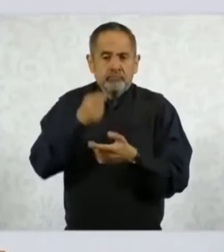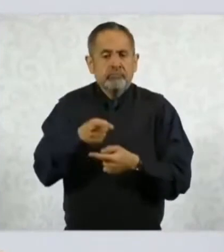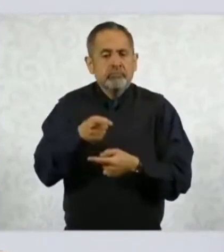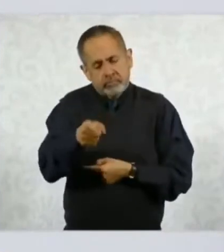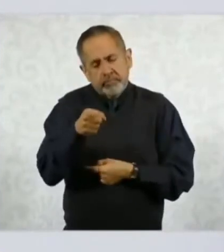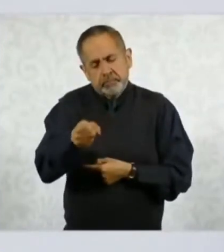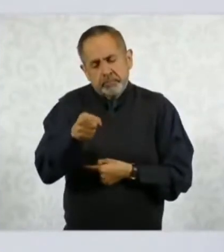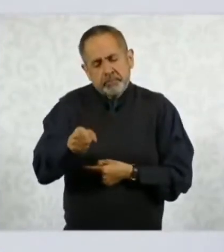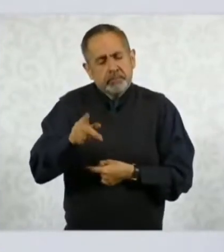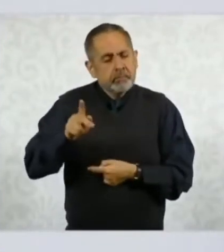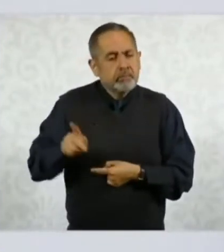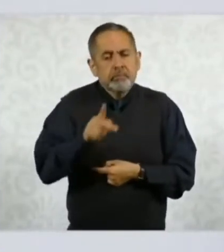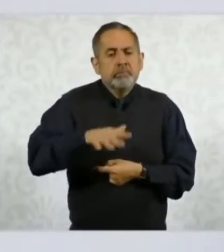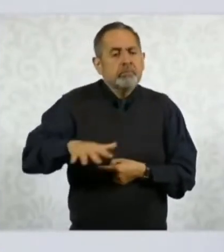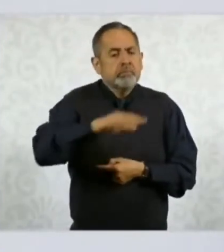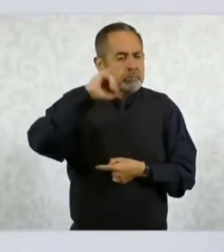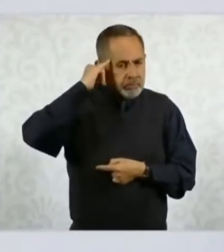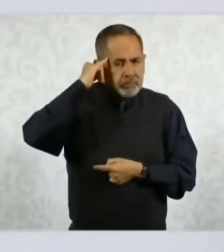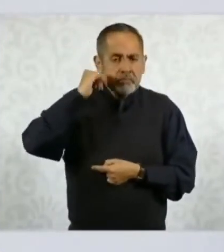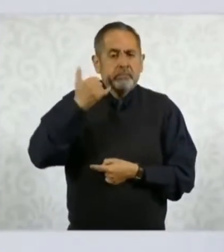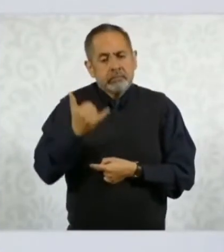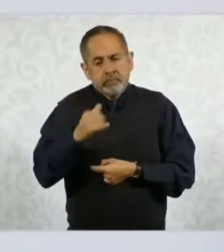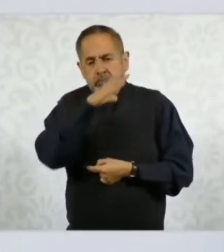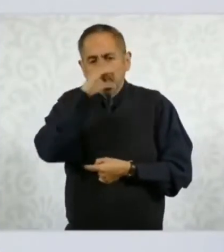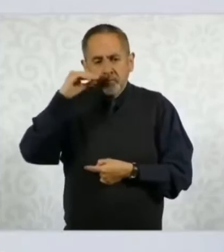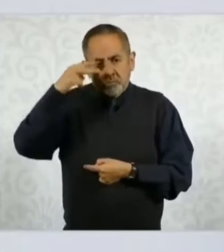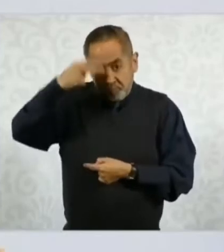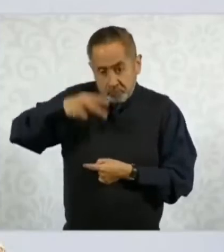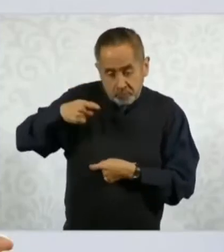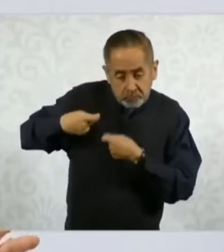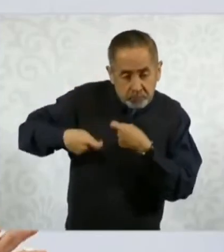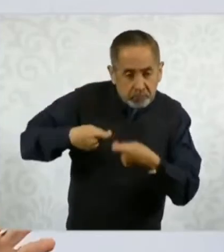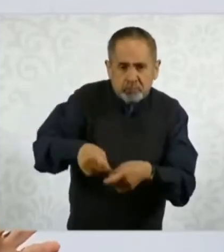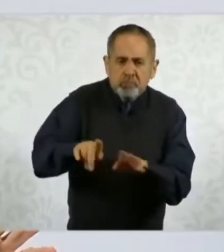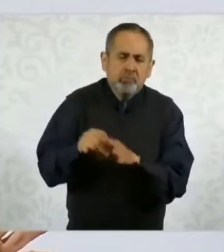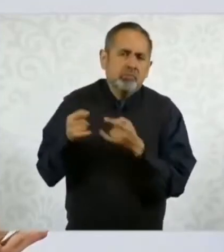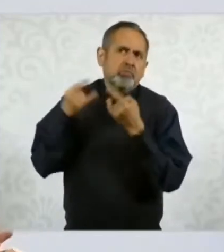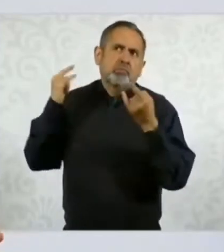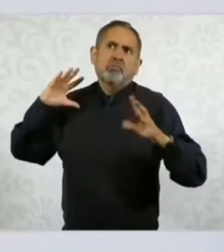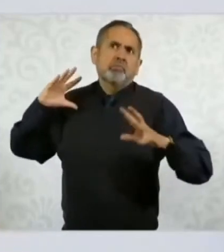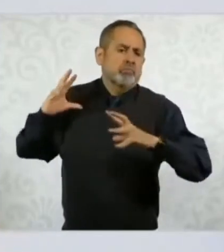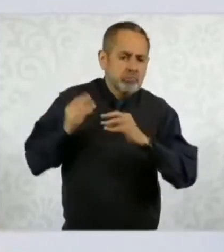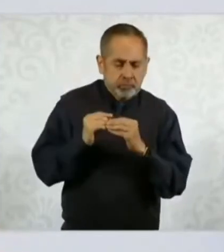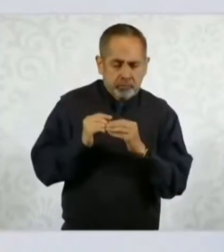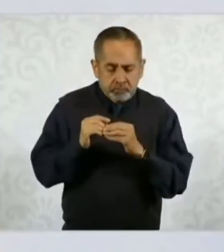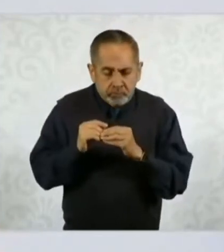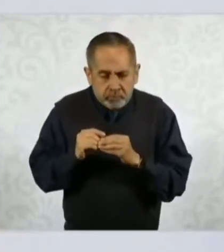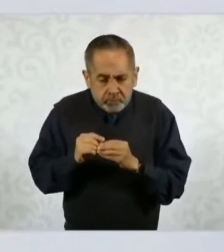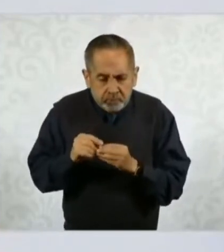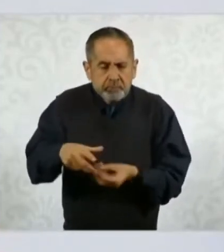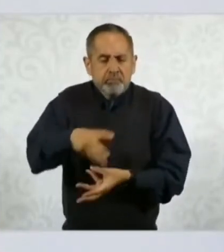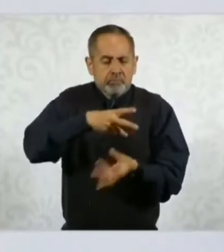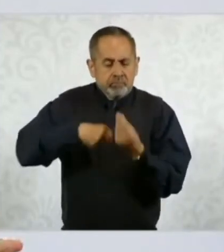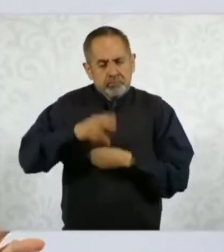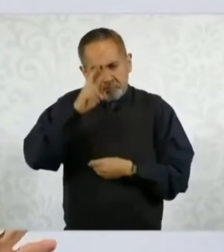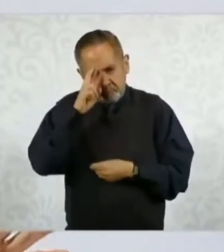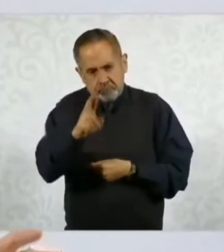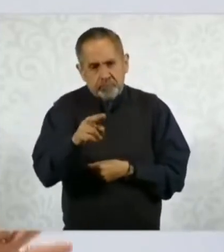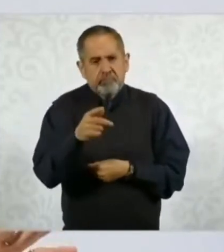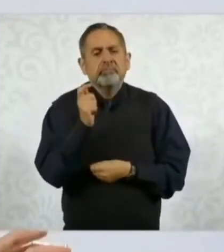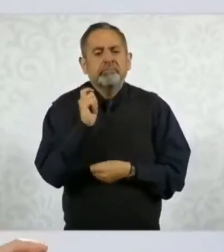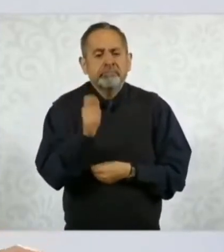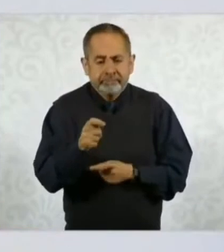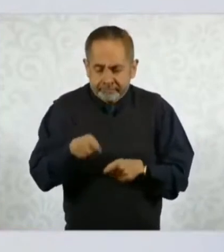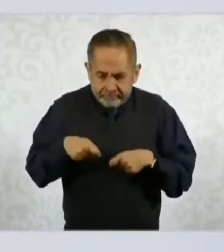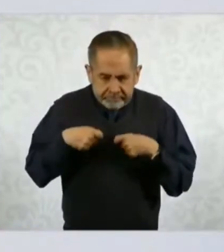pueblos indígenas de México y afromexicanos. ¿Qué es lo que se llama que sean sujetos